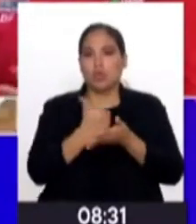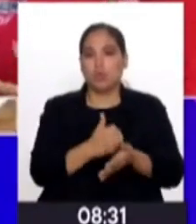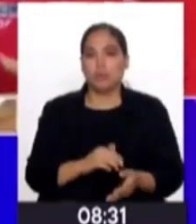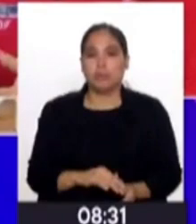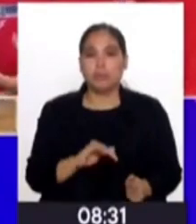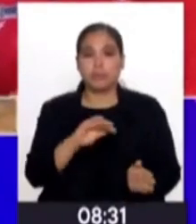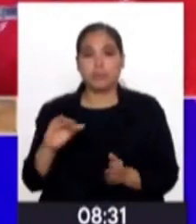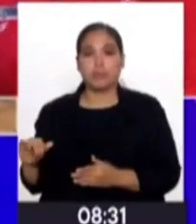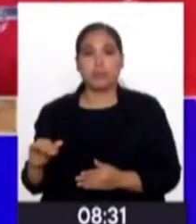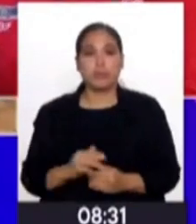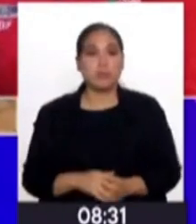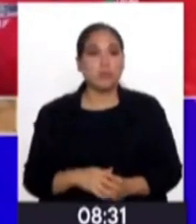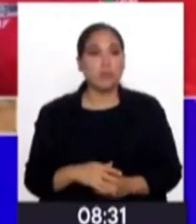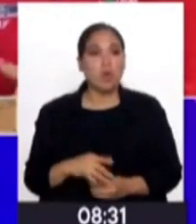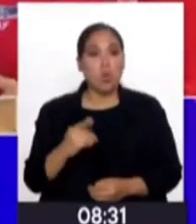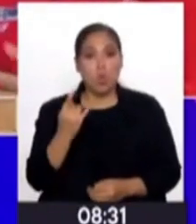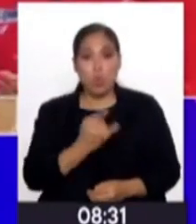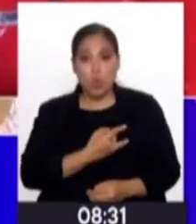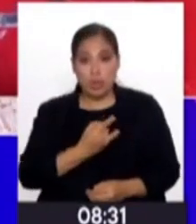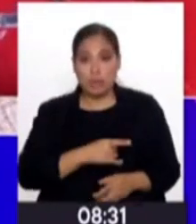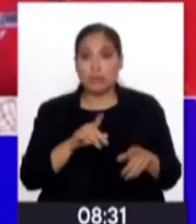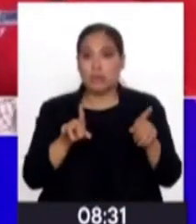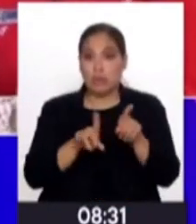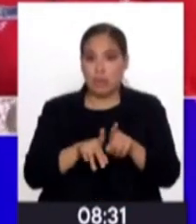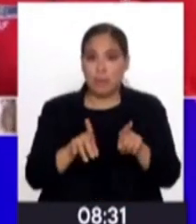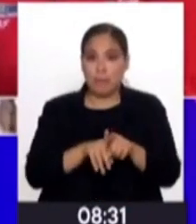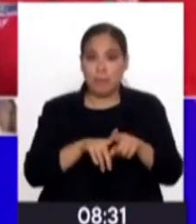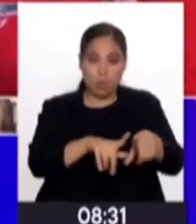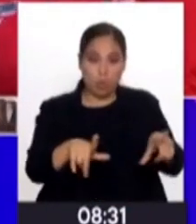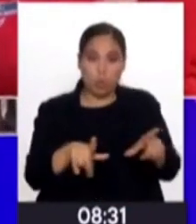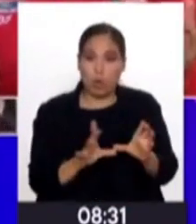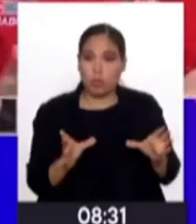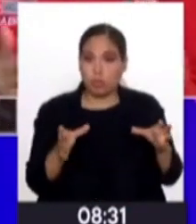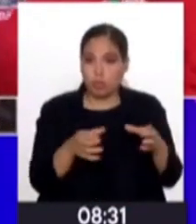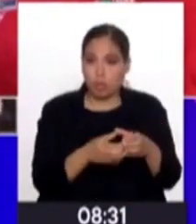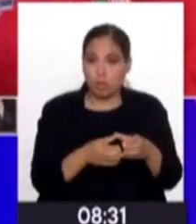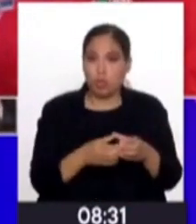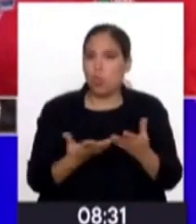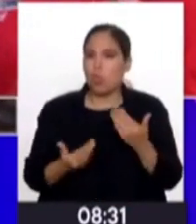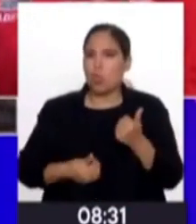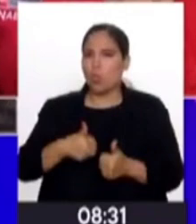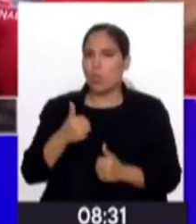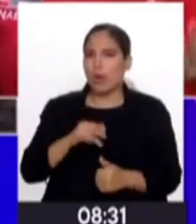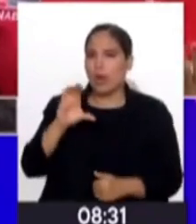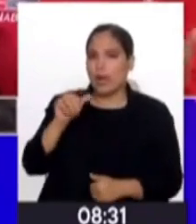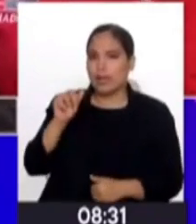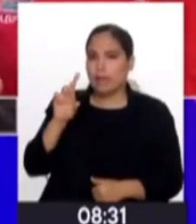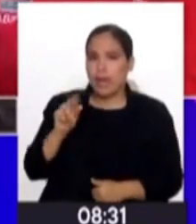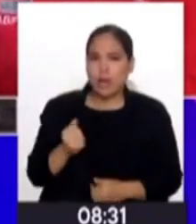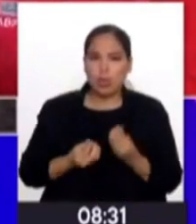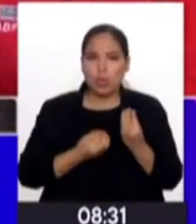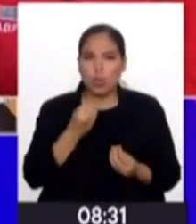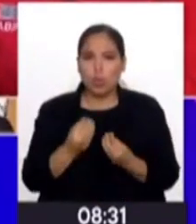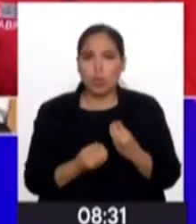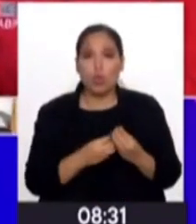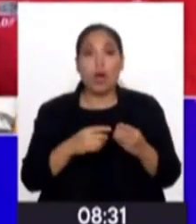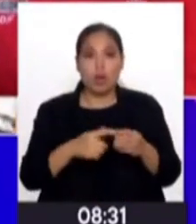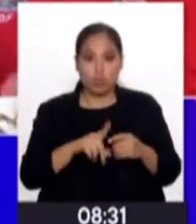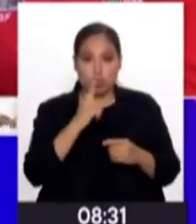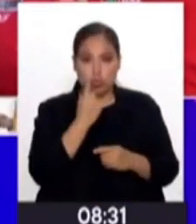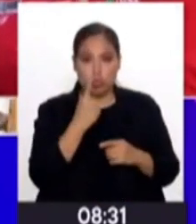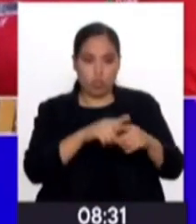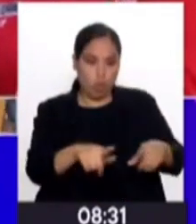algún momento que se encuentra alguna persona en estado de vulnerabilidad, no sabemos a qué CAR va. Si es especializado, si es